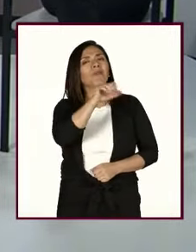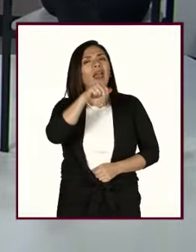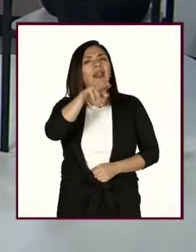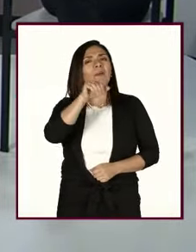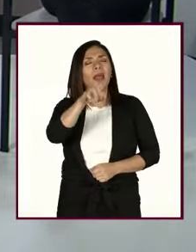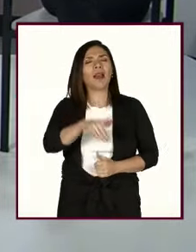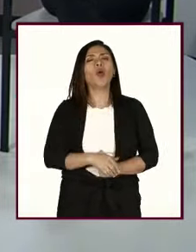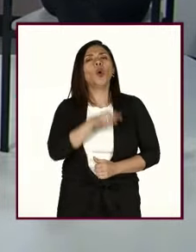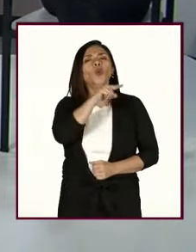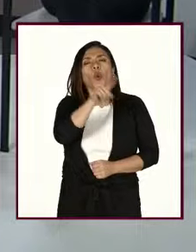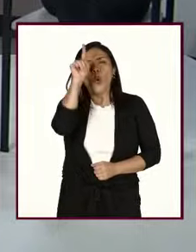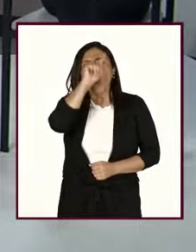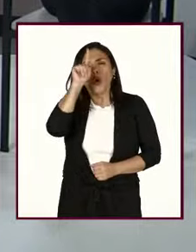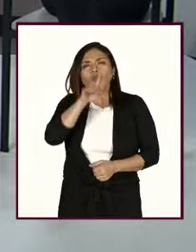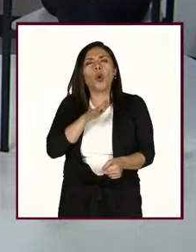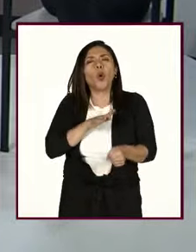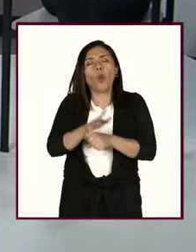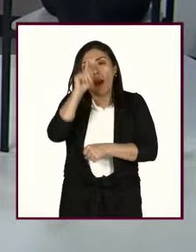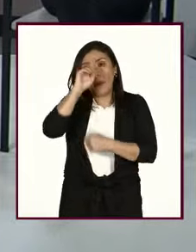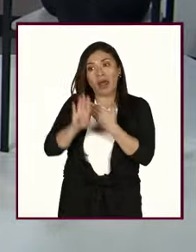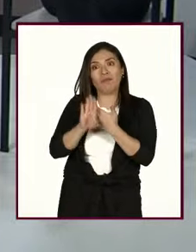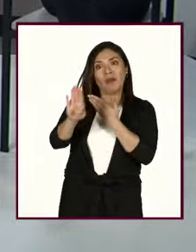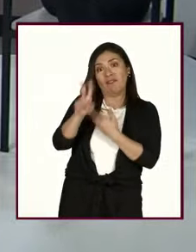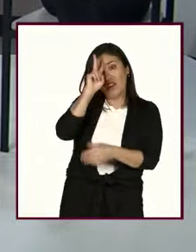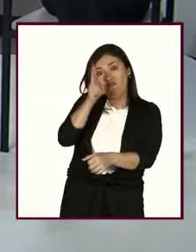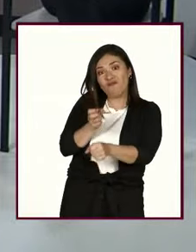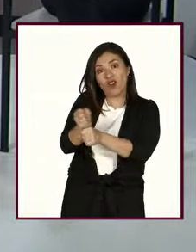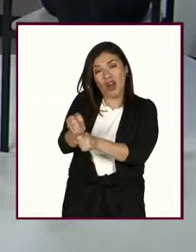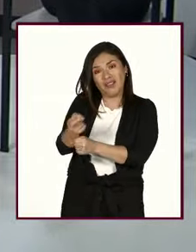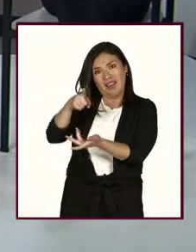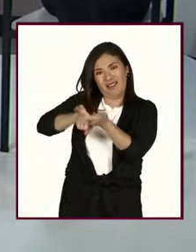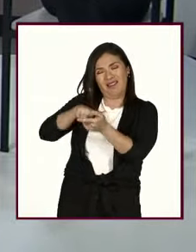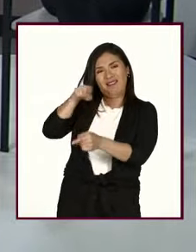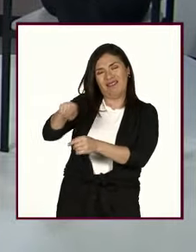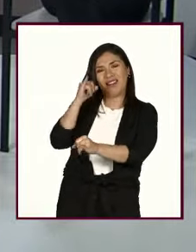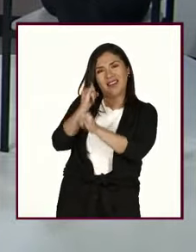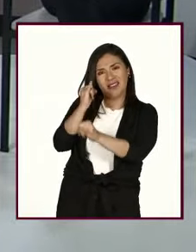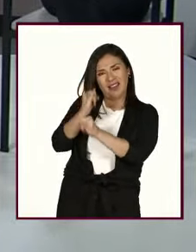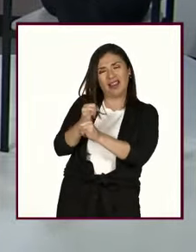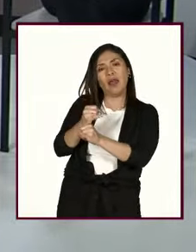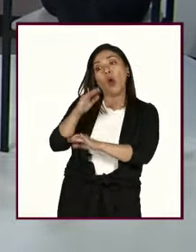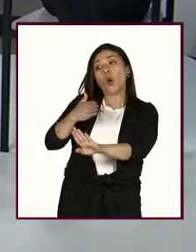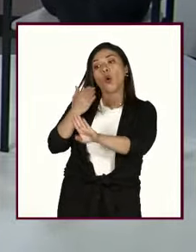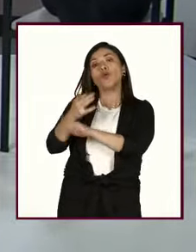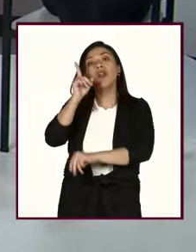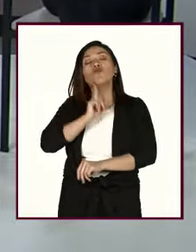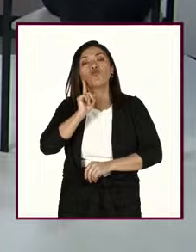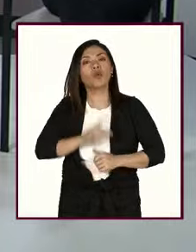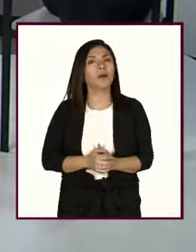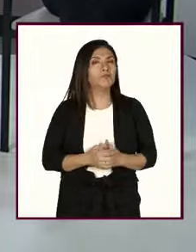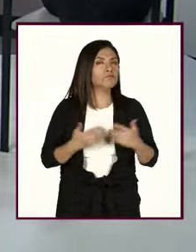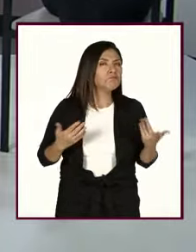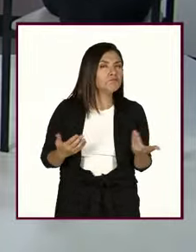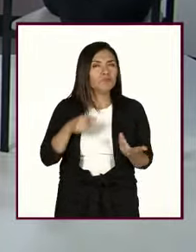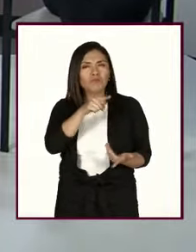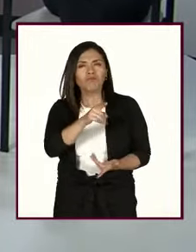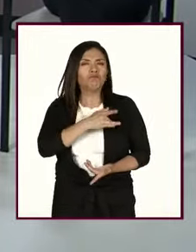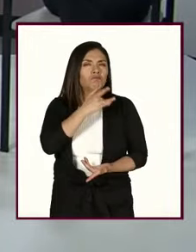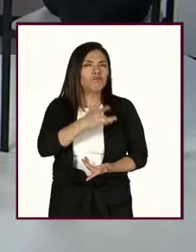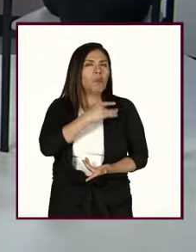nos recomiendas para prevenir la violencia digital y mediática contra las mujeres? Quizás sea algo que